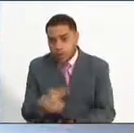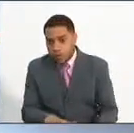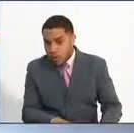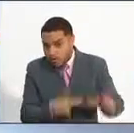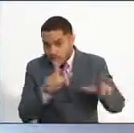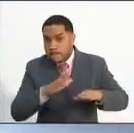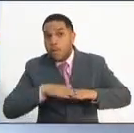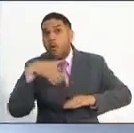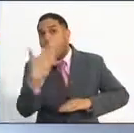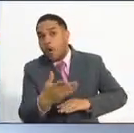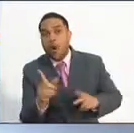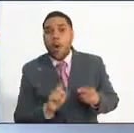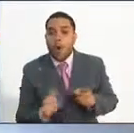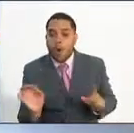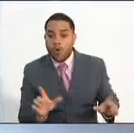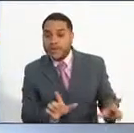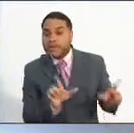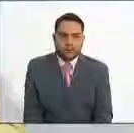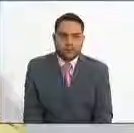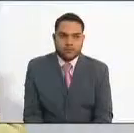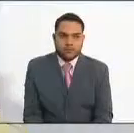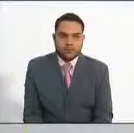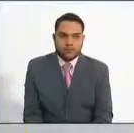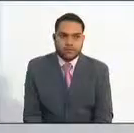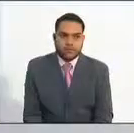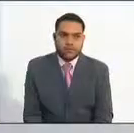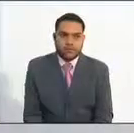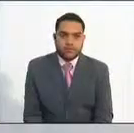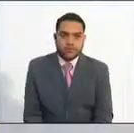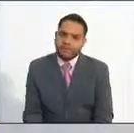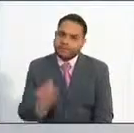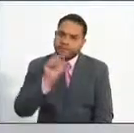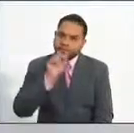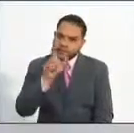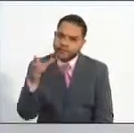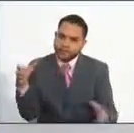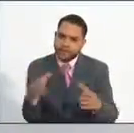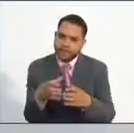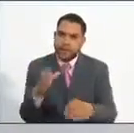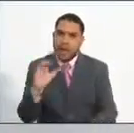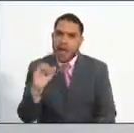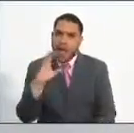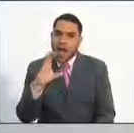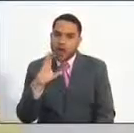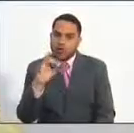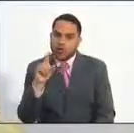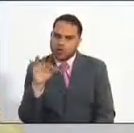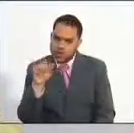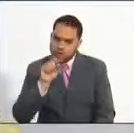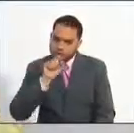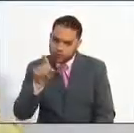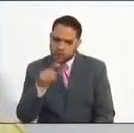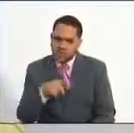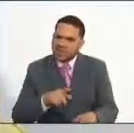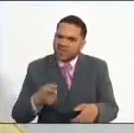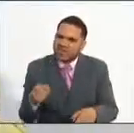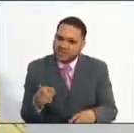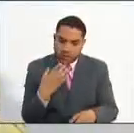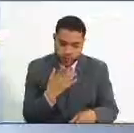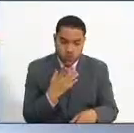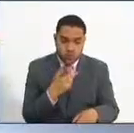reemplazar un requisito por otro. Señor comisionado Acosta, ¿qué significa que las listas tengan vigencia de dos años?